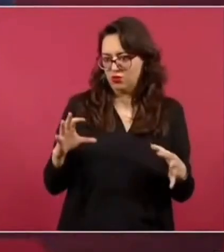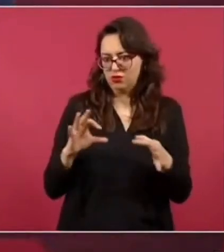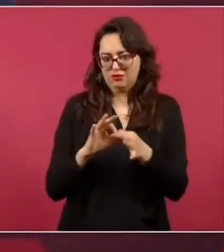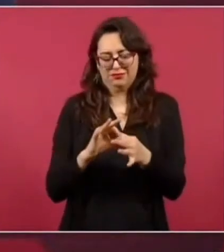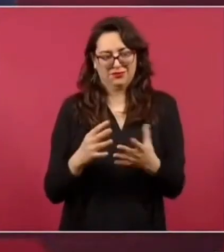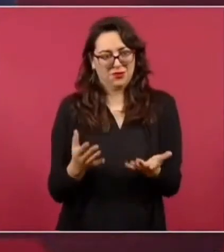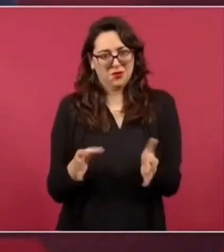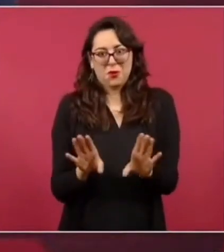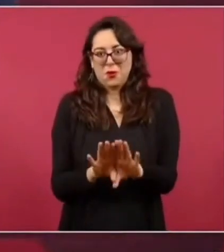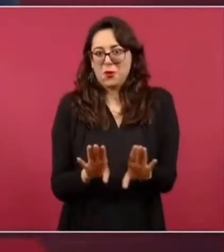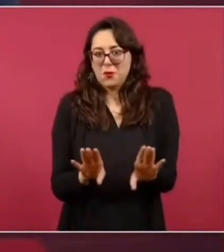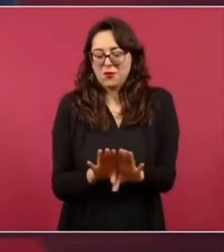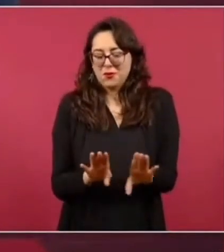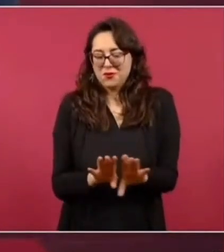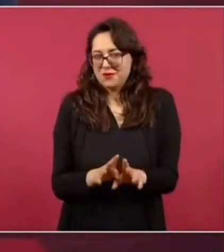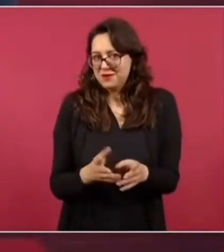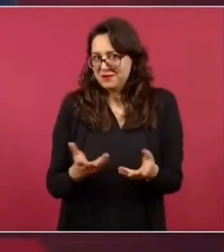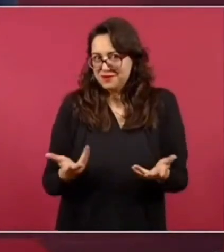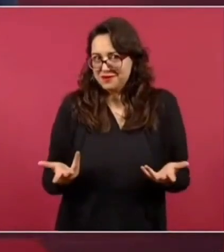informando